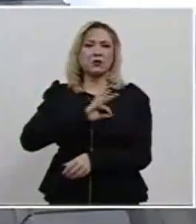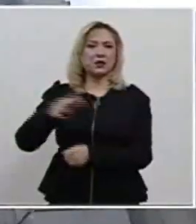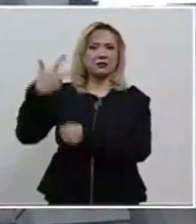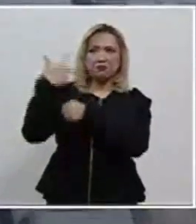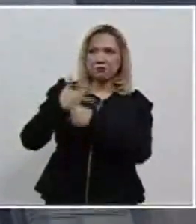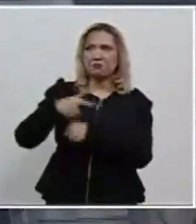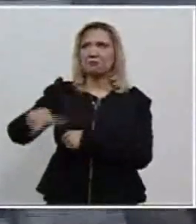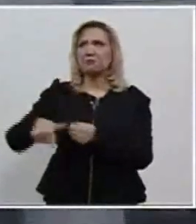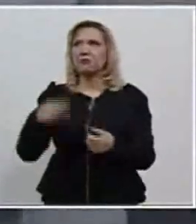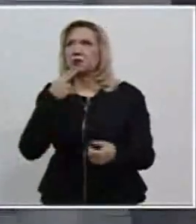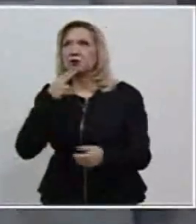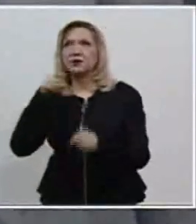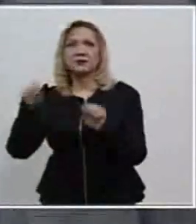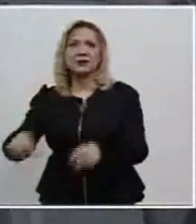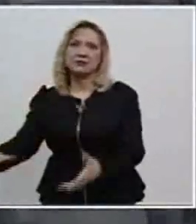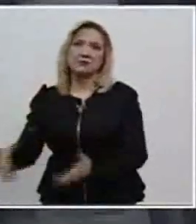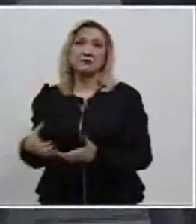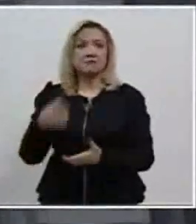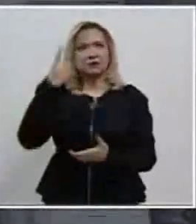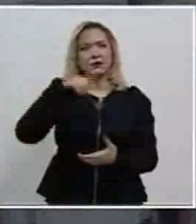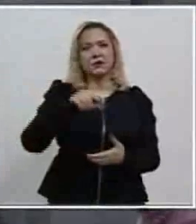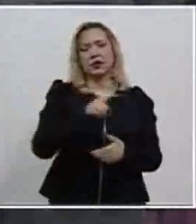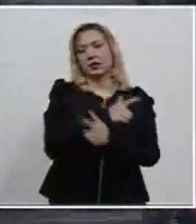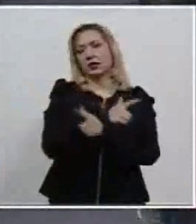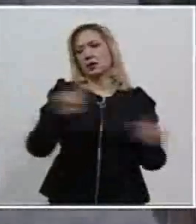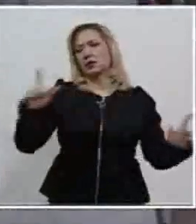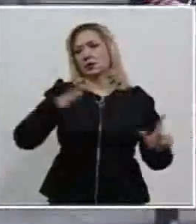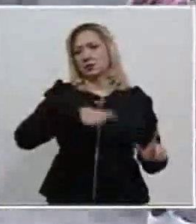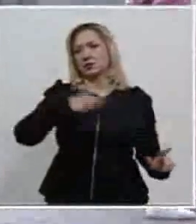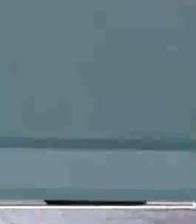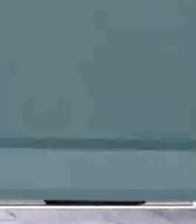una elección libre, auténtica y democrática.